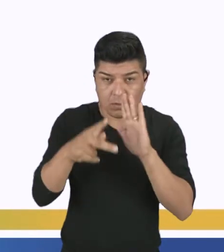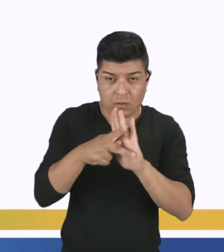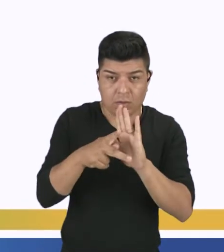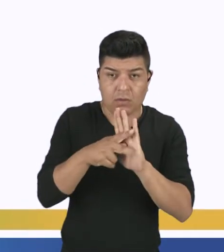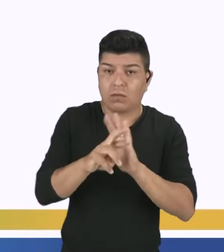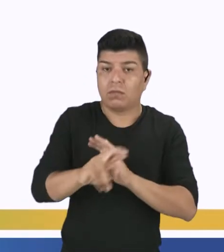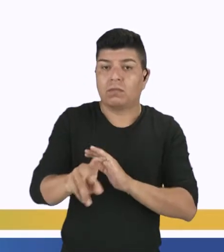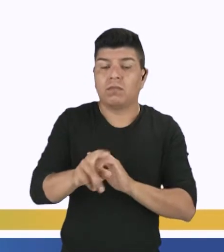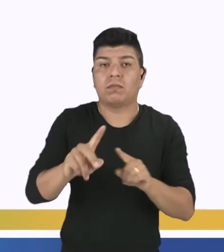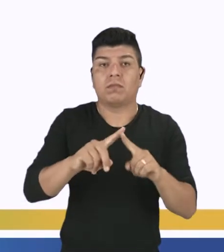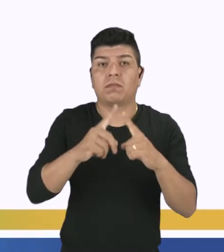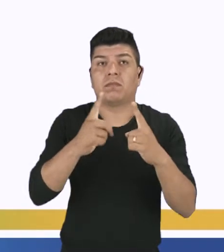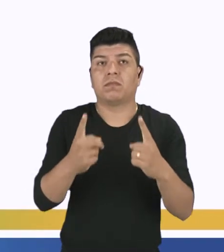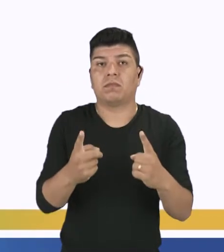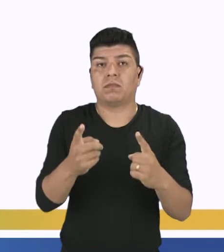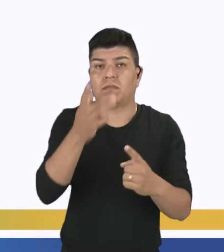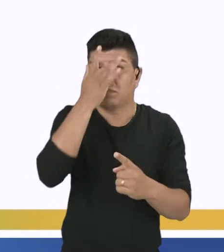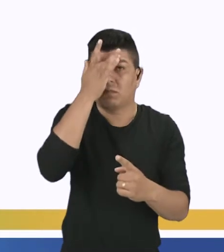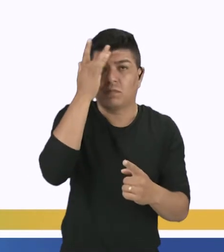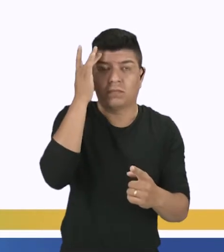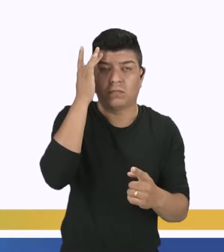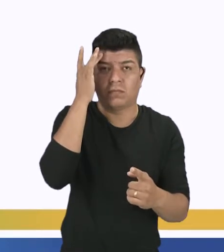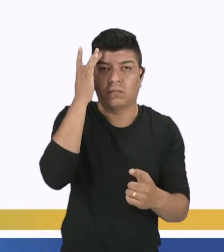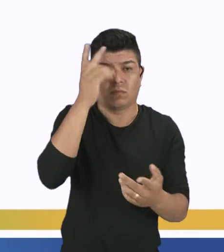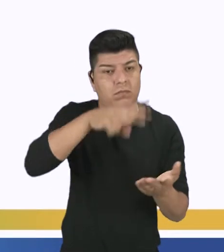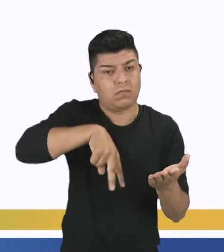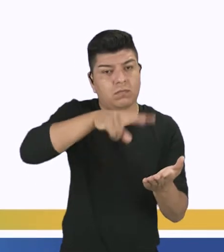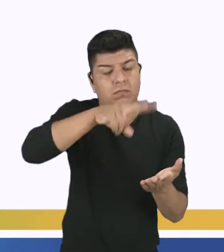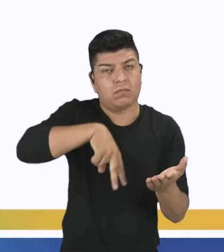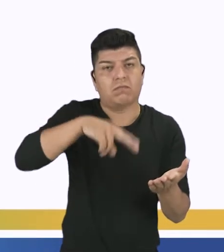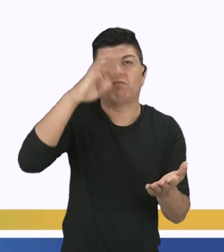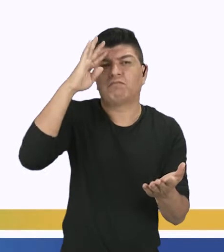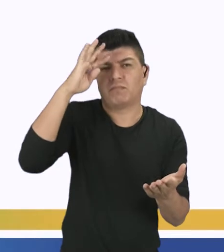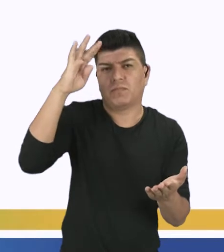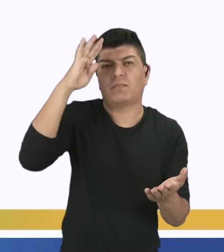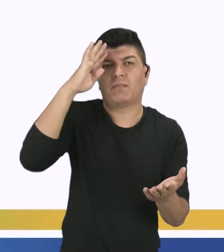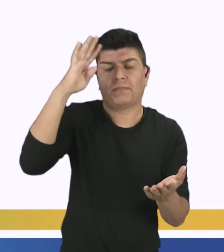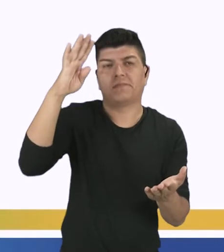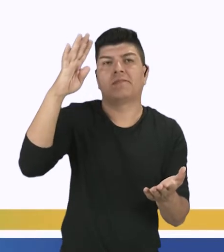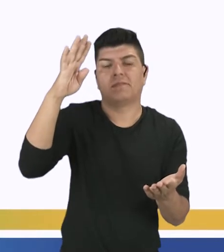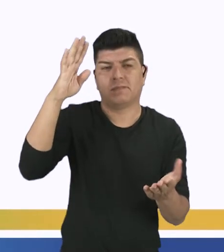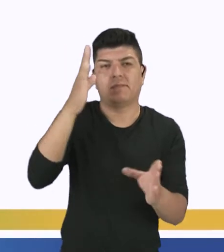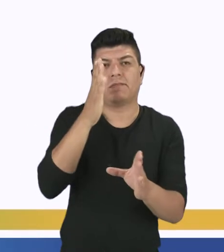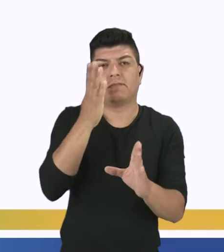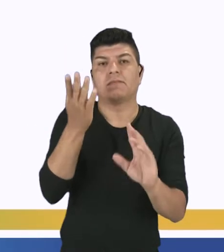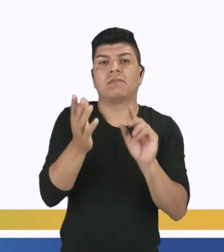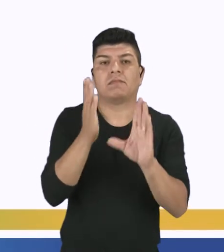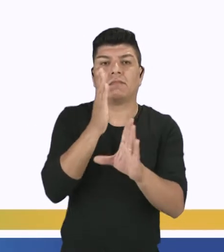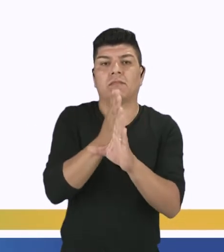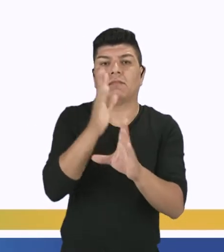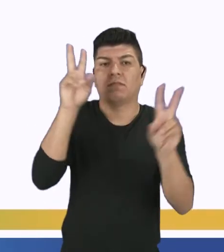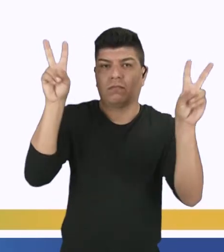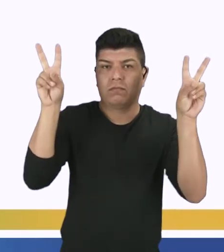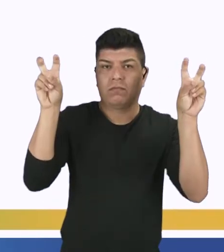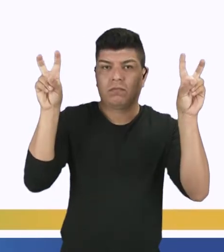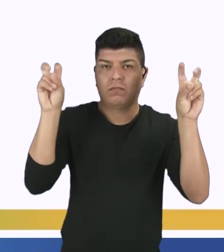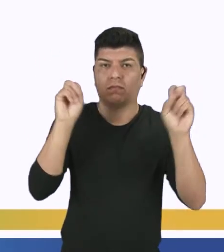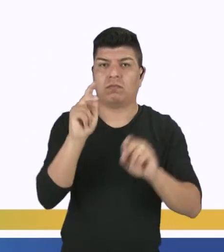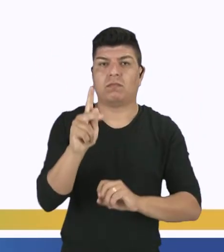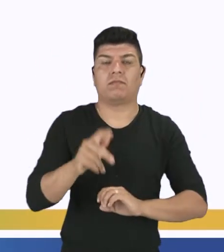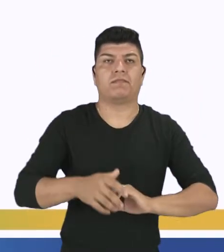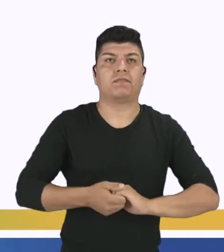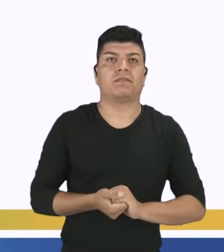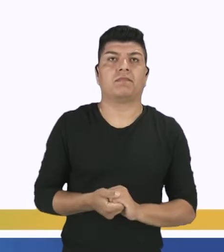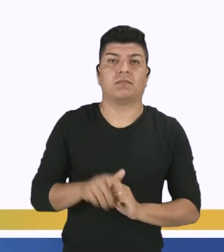mas lo que él quiere hacer es hacer con que el lector refleta acerca de un determinado tema. ¿Tá bueno?